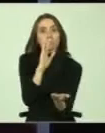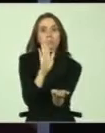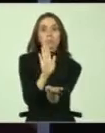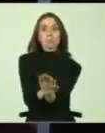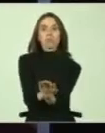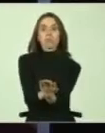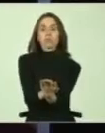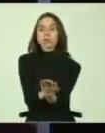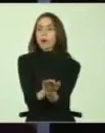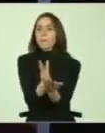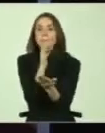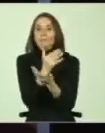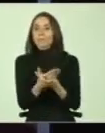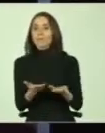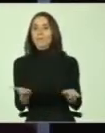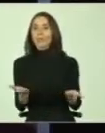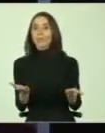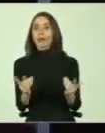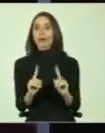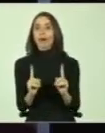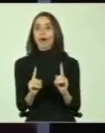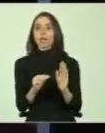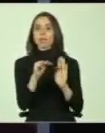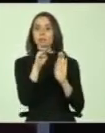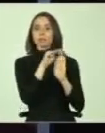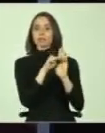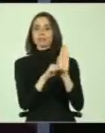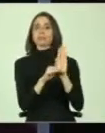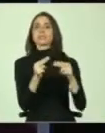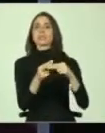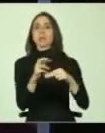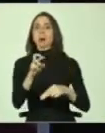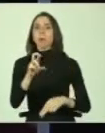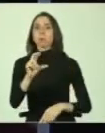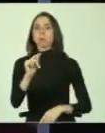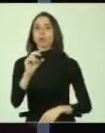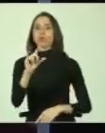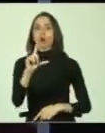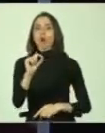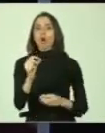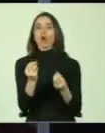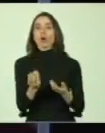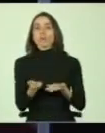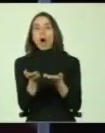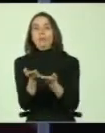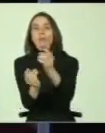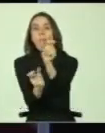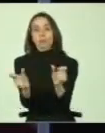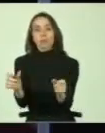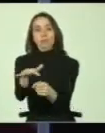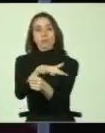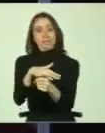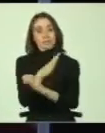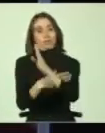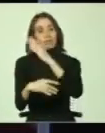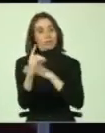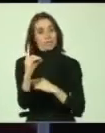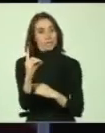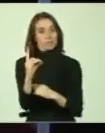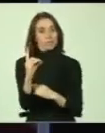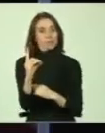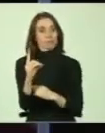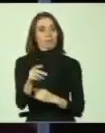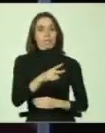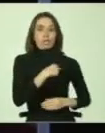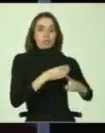existe un protocolo para atender a las personas en situación de discapacidad. De hecho,